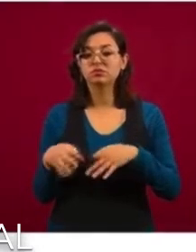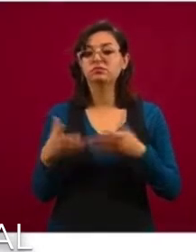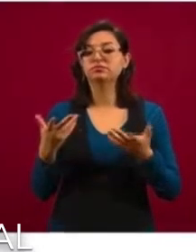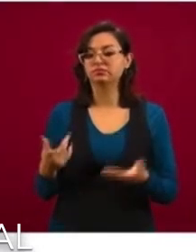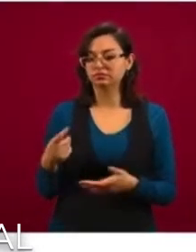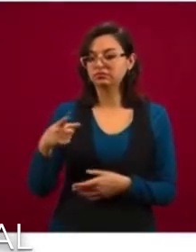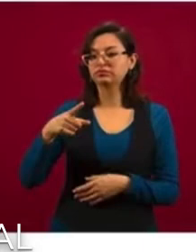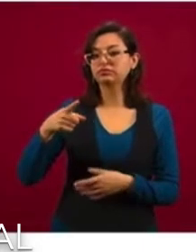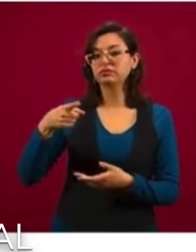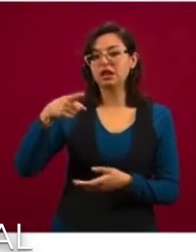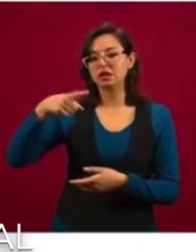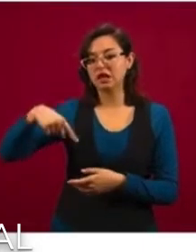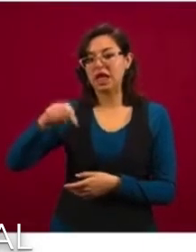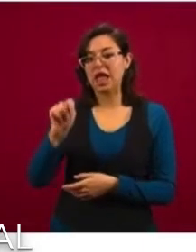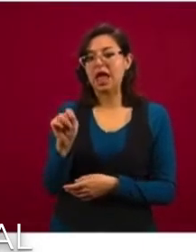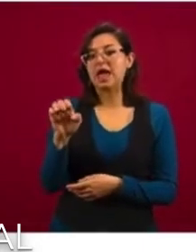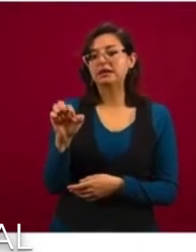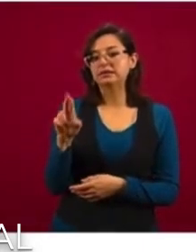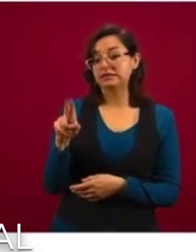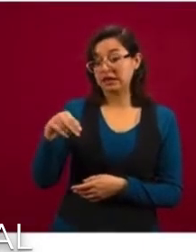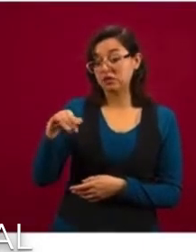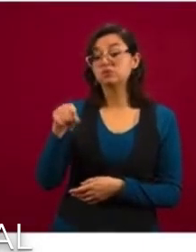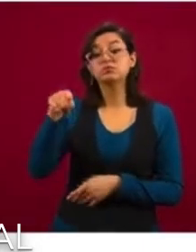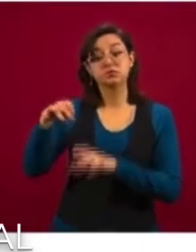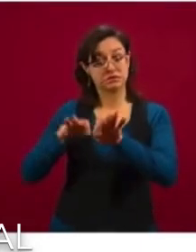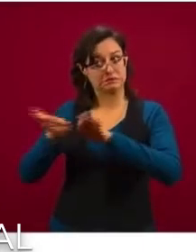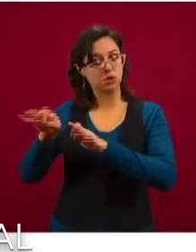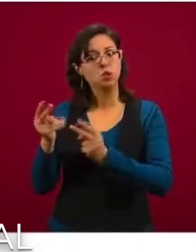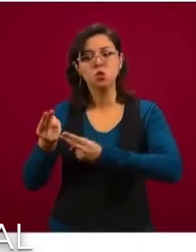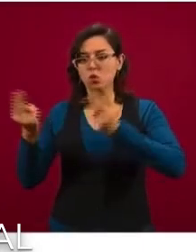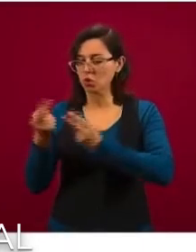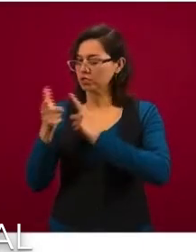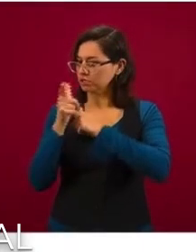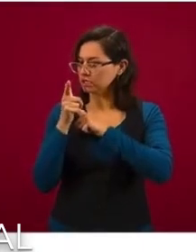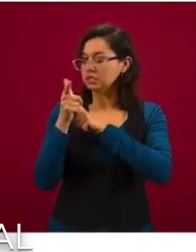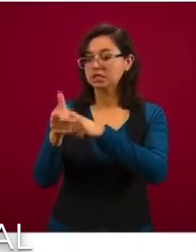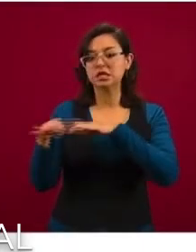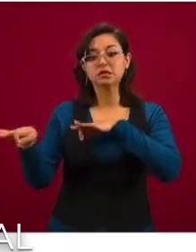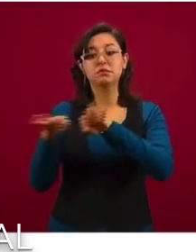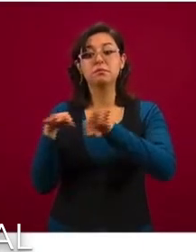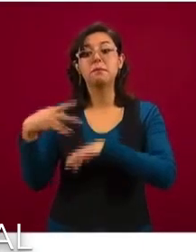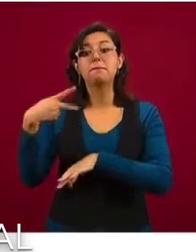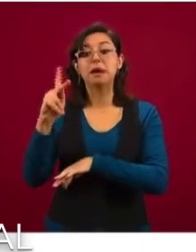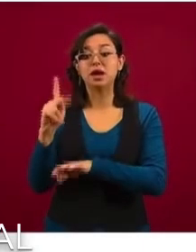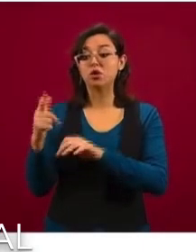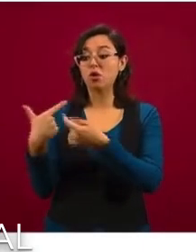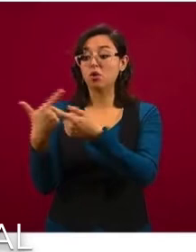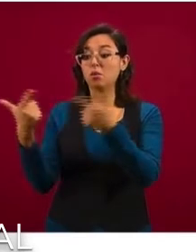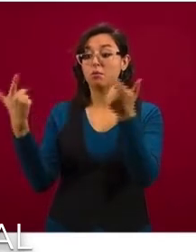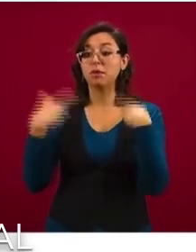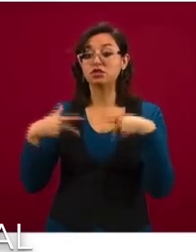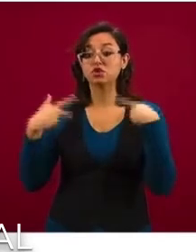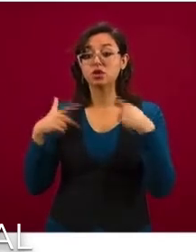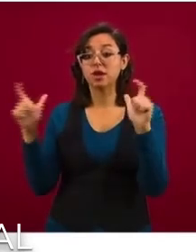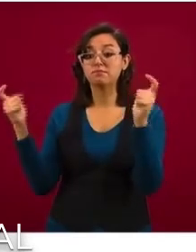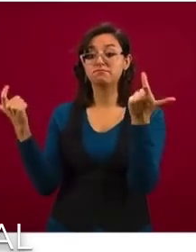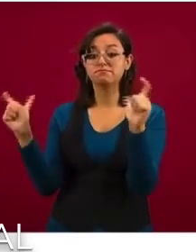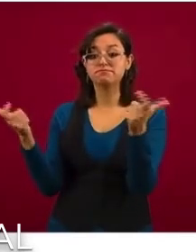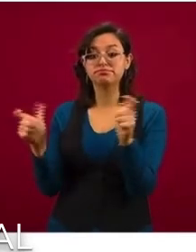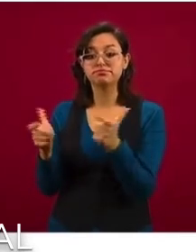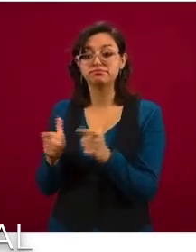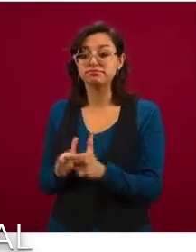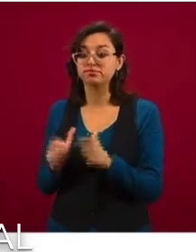reducir al máximo la plantilla con la cual están operando y con todas las medidas sanitarias. Adelante.